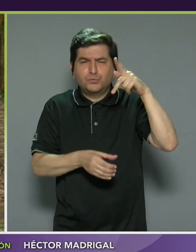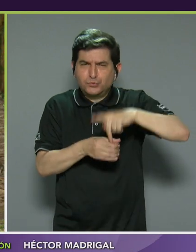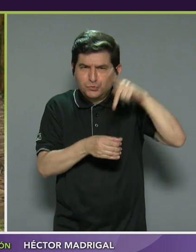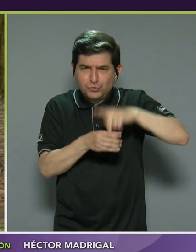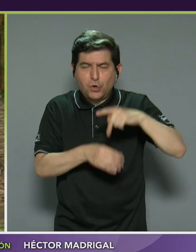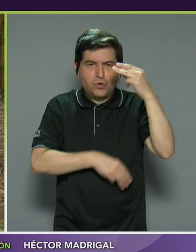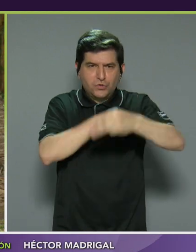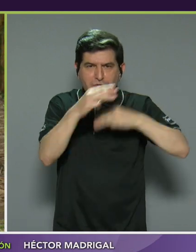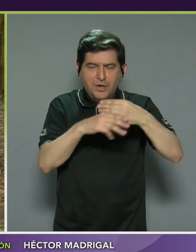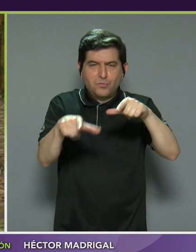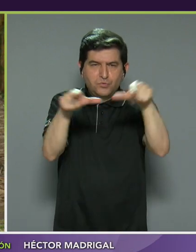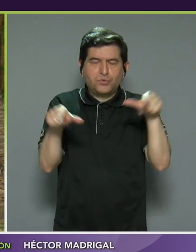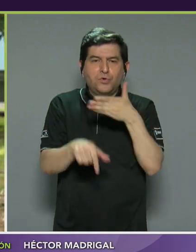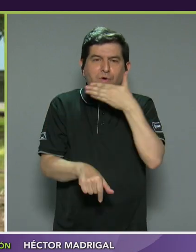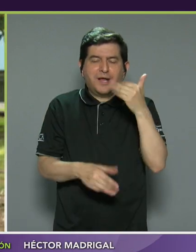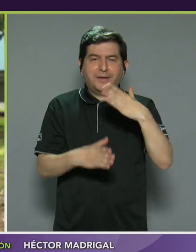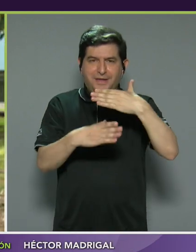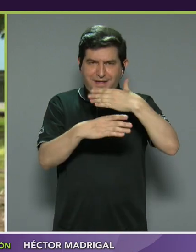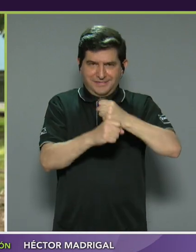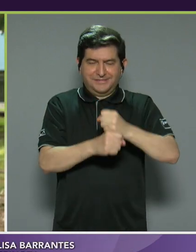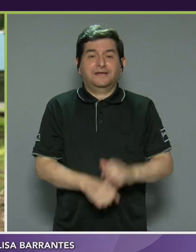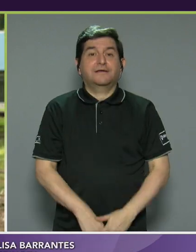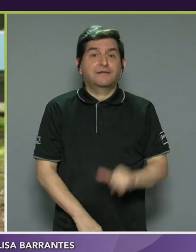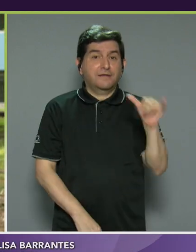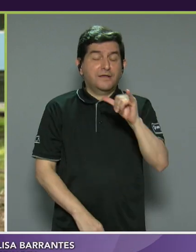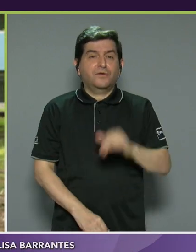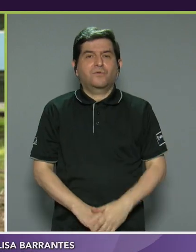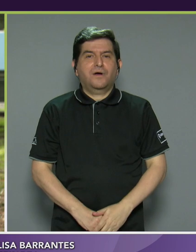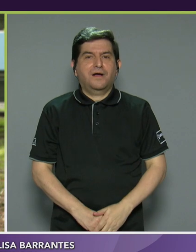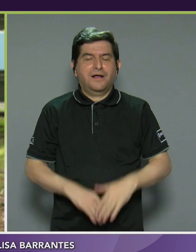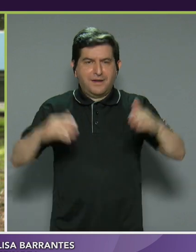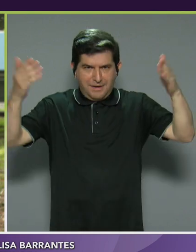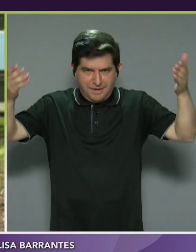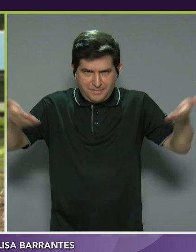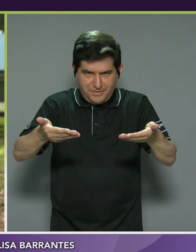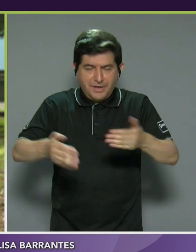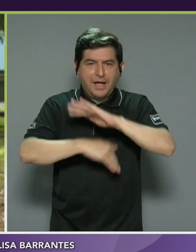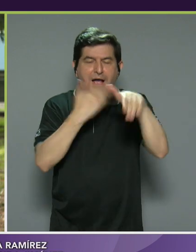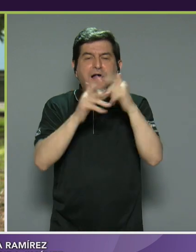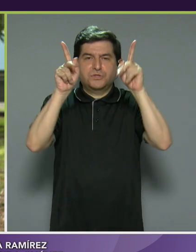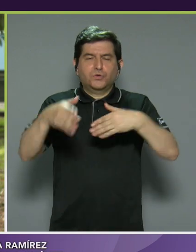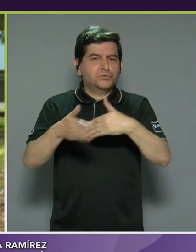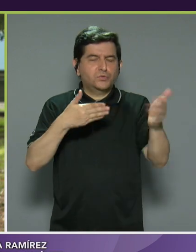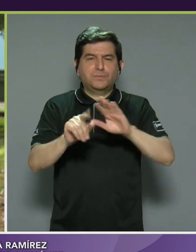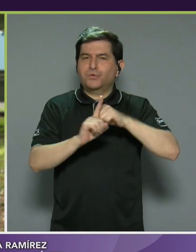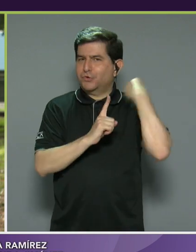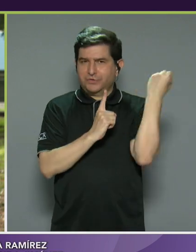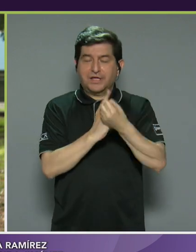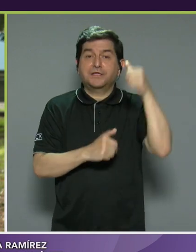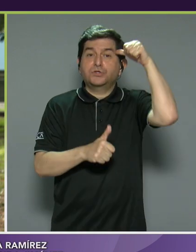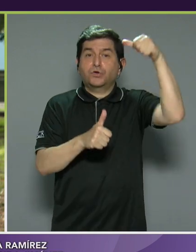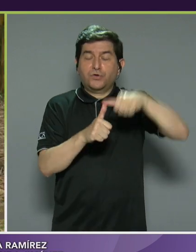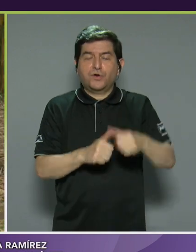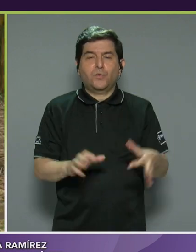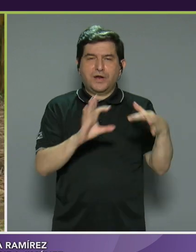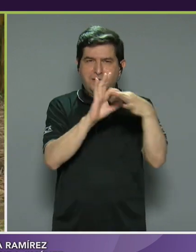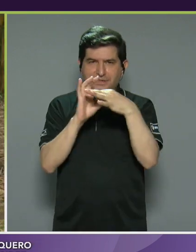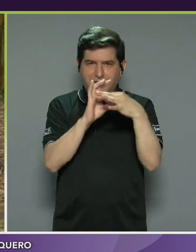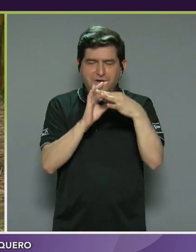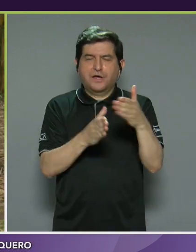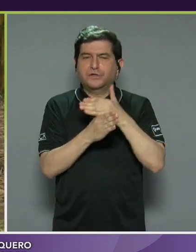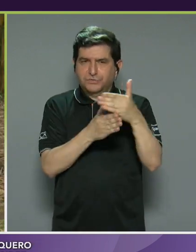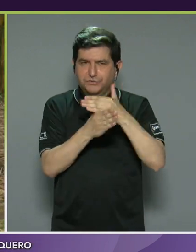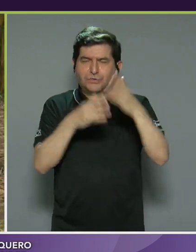hacen del mundo un lugar mejor y que además acoge a todas las personas sin importar su condición. Recuerde que en Nexo siempre le